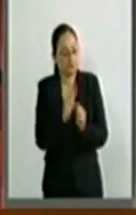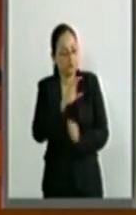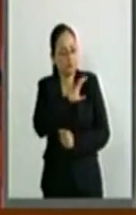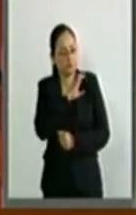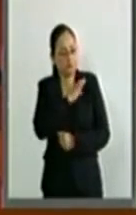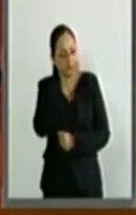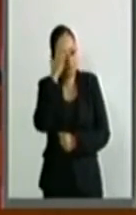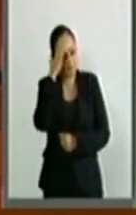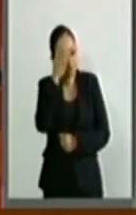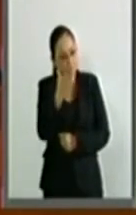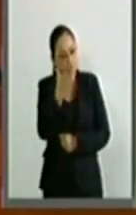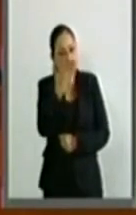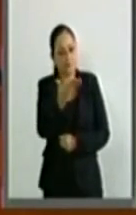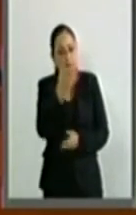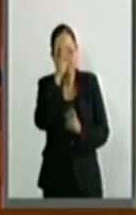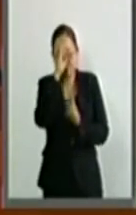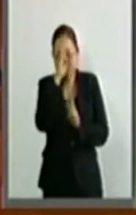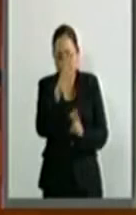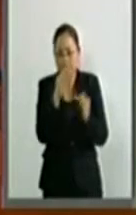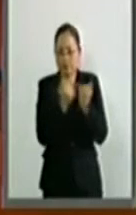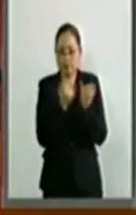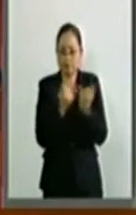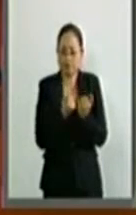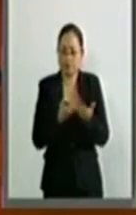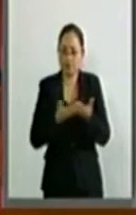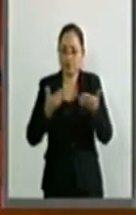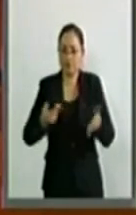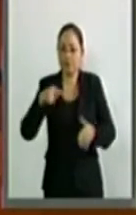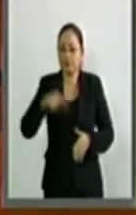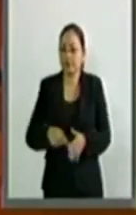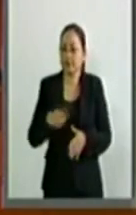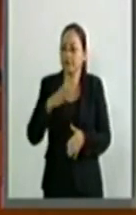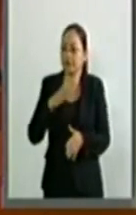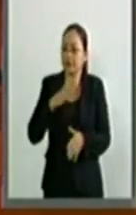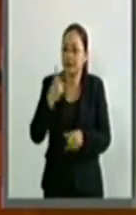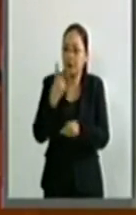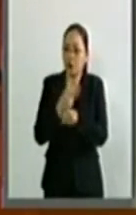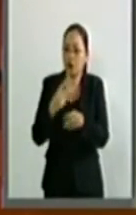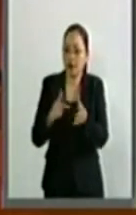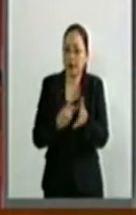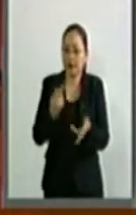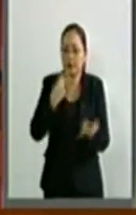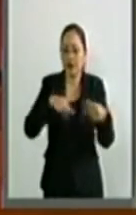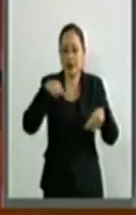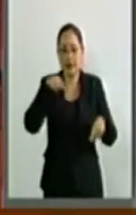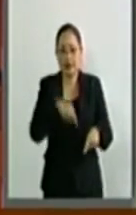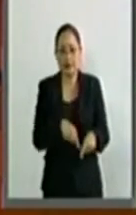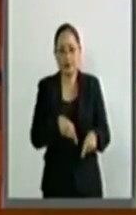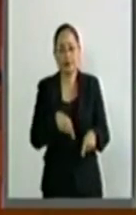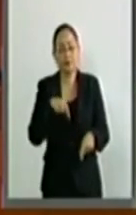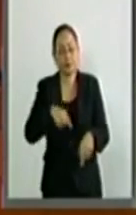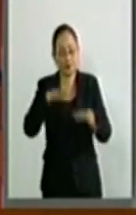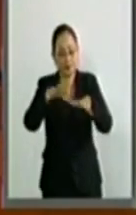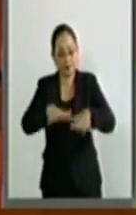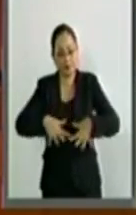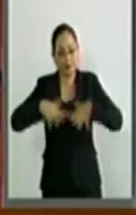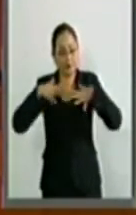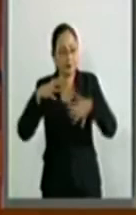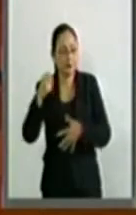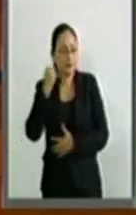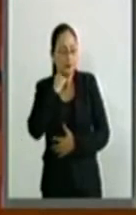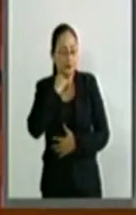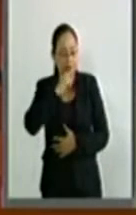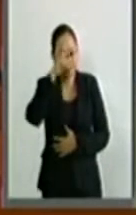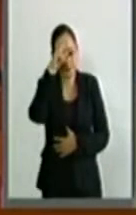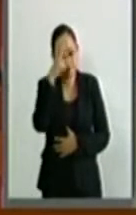y con respeto en esta su segunda ocasión que asiste al Pleno del Senado de la